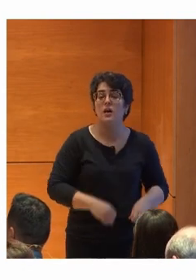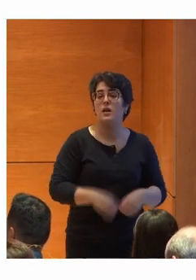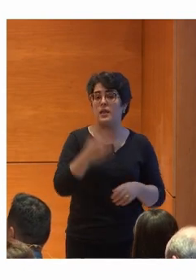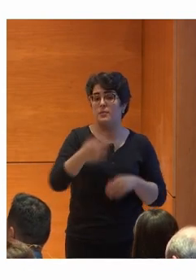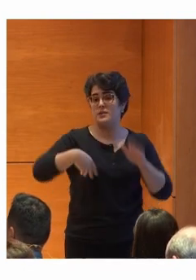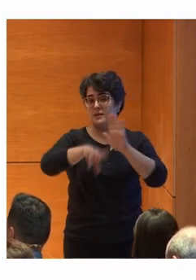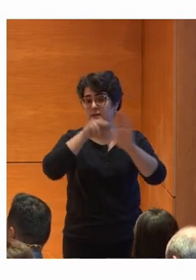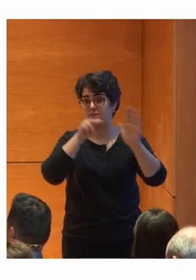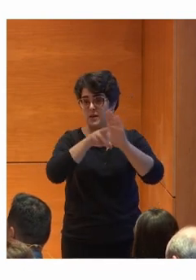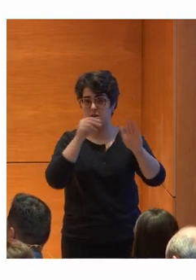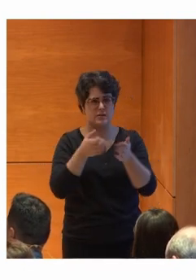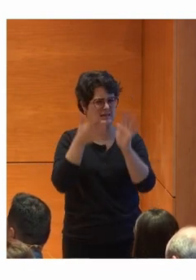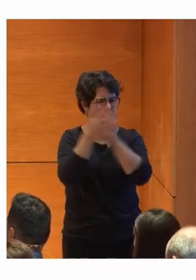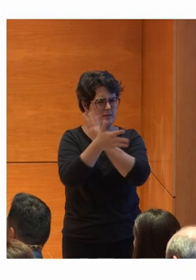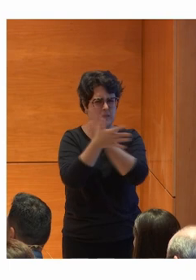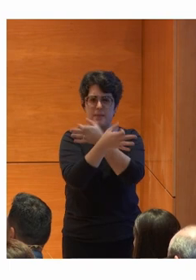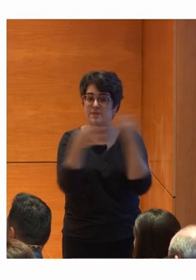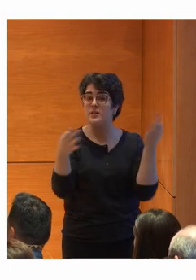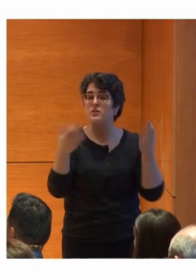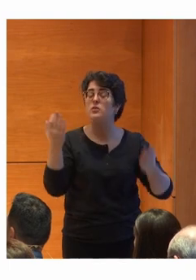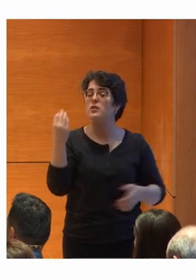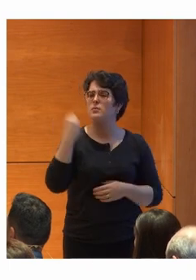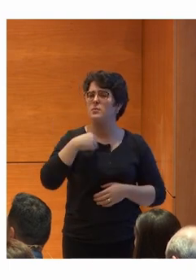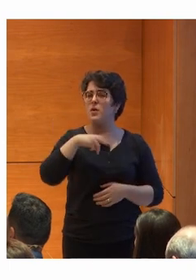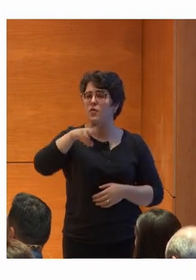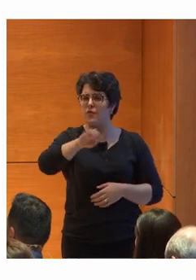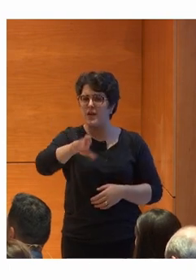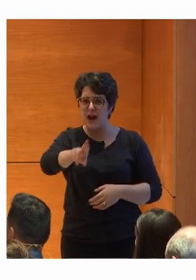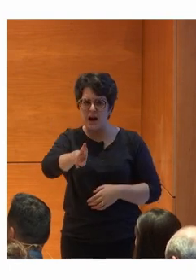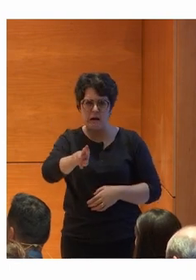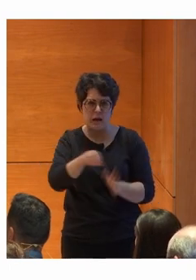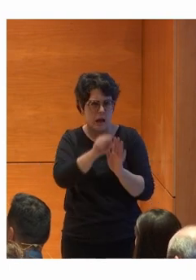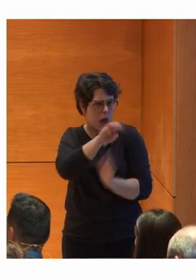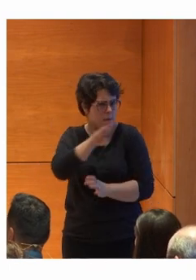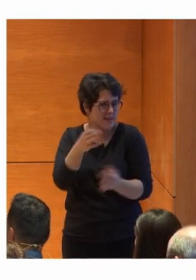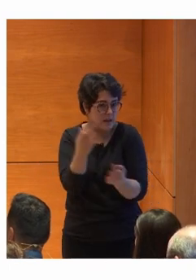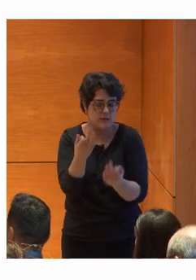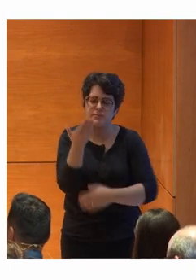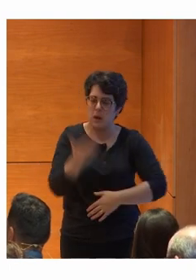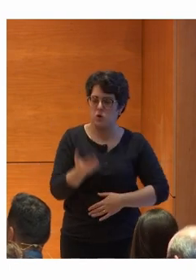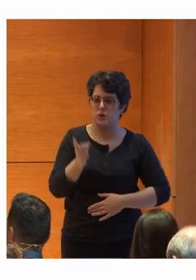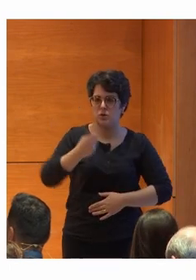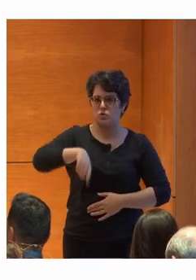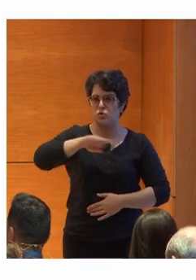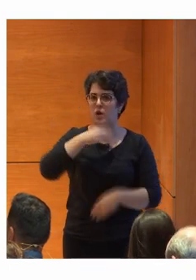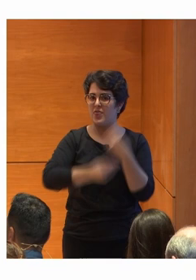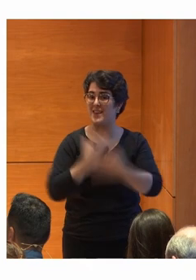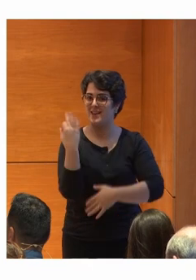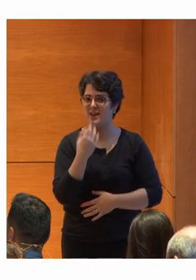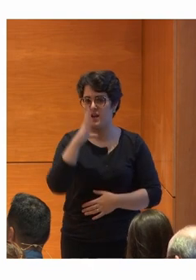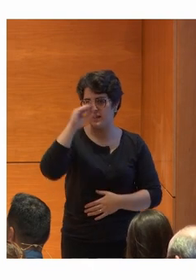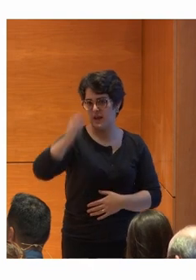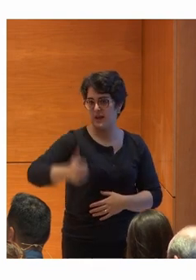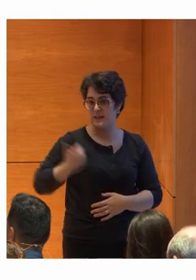¿Qué es Unfear? Muy importante que aquí estamos haciendo uso de la